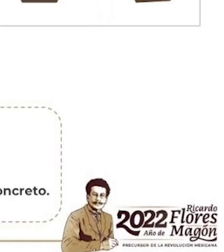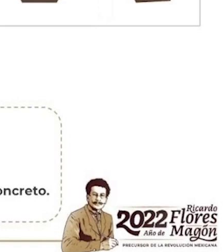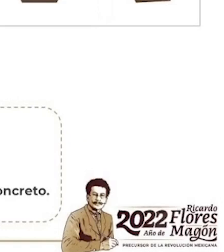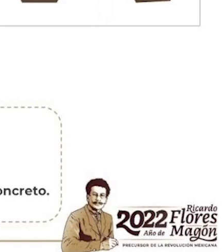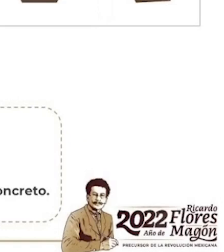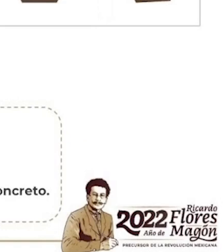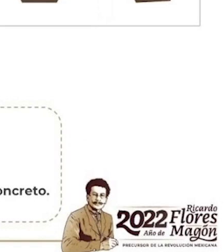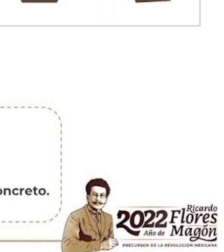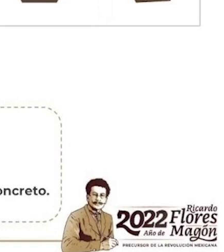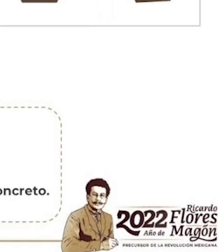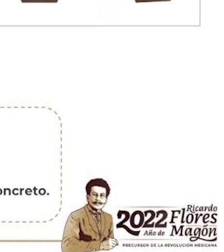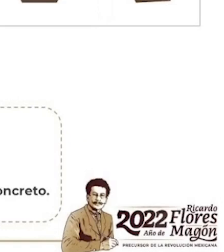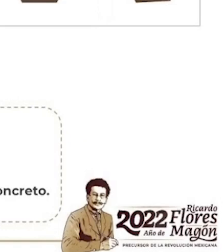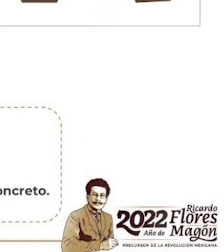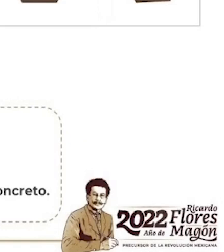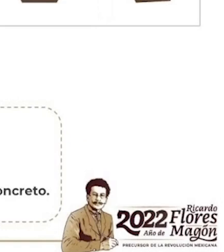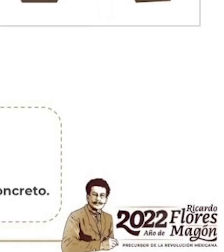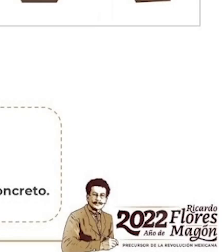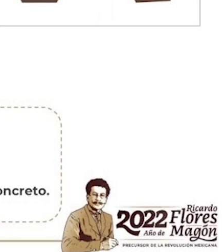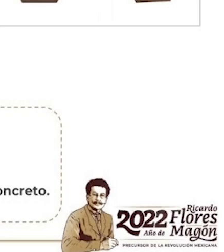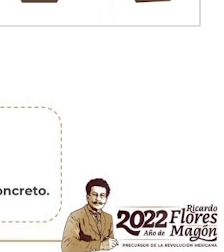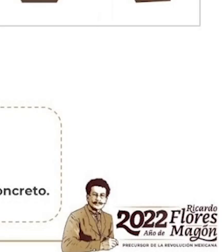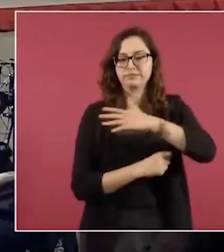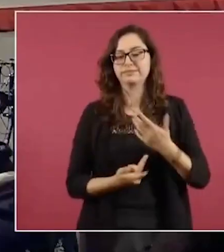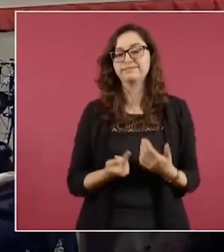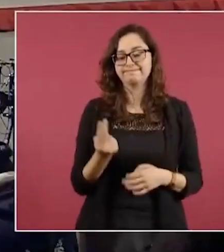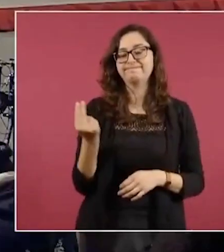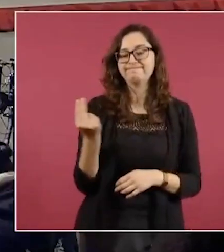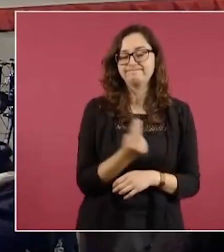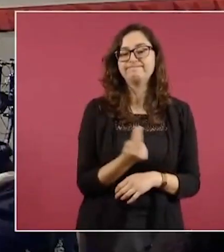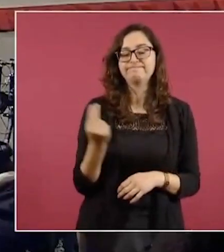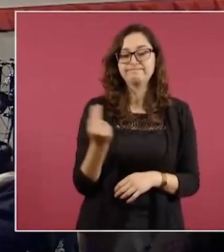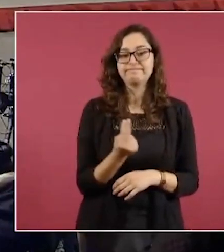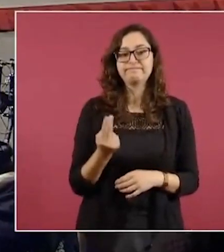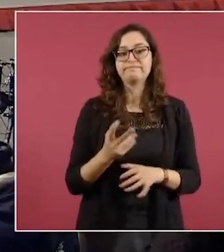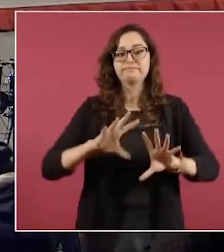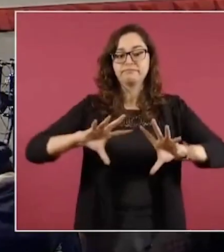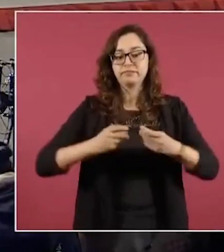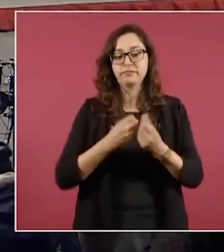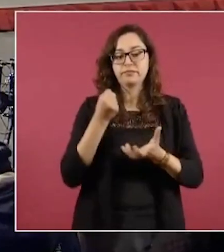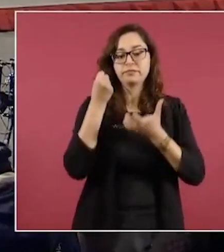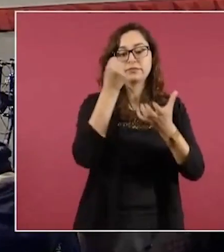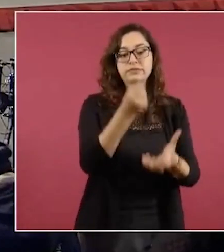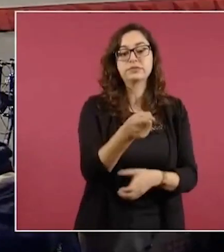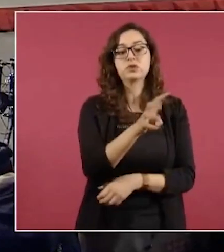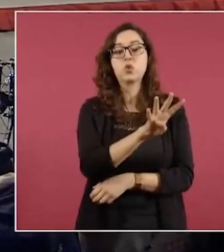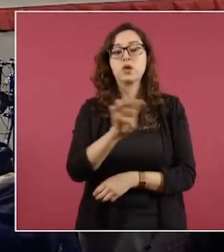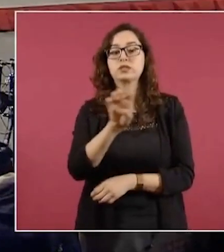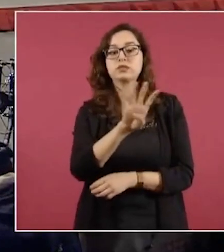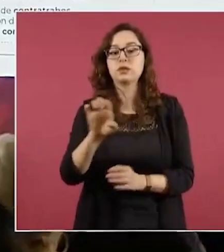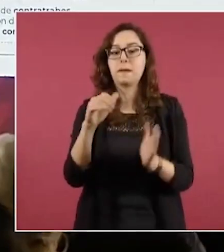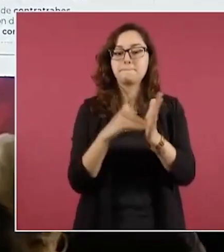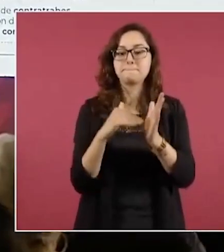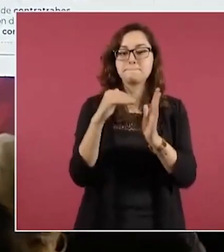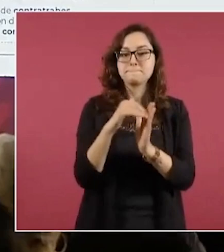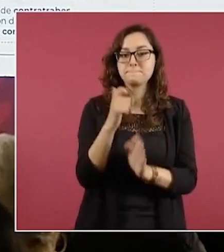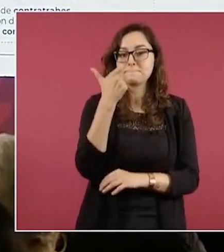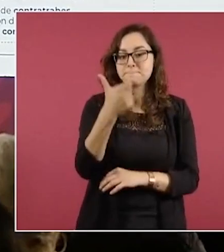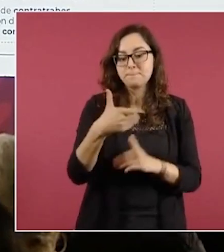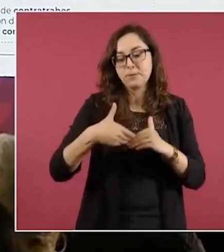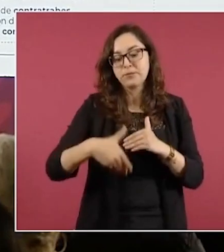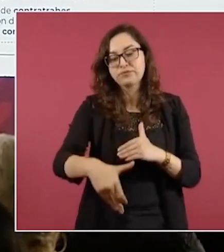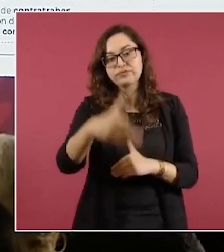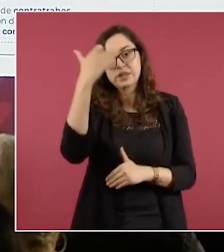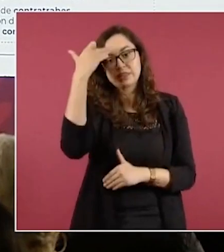no, sí tendría riesgos frente a sismos. Esto va a costar cerca de 400 millones de pesos, tiene un tiempo de